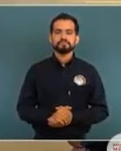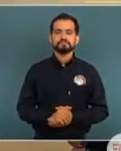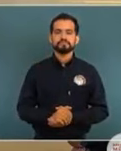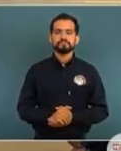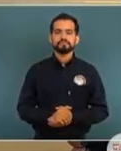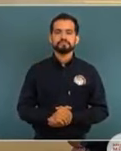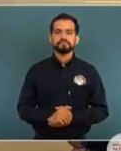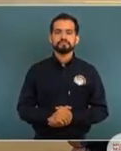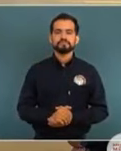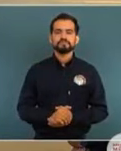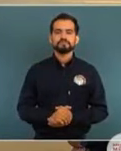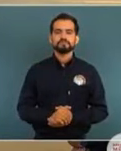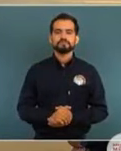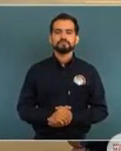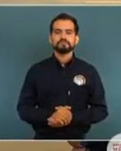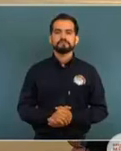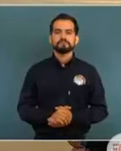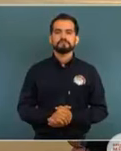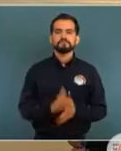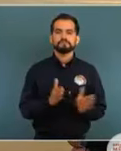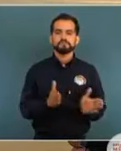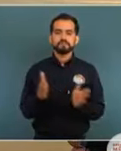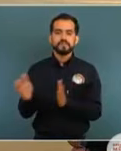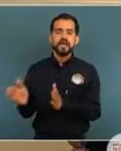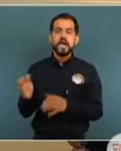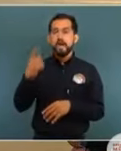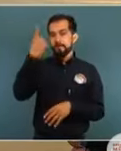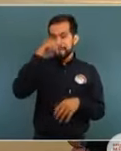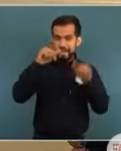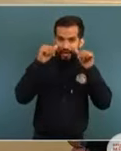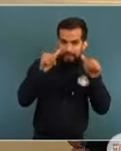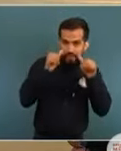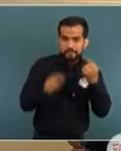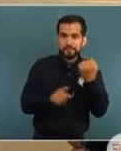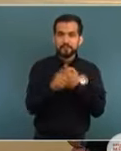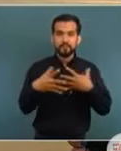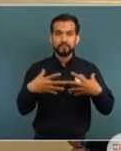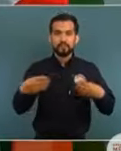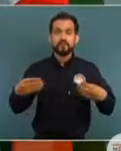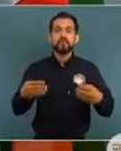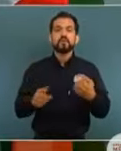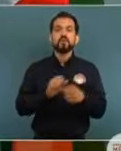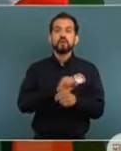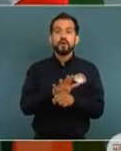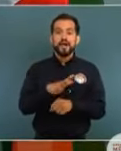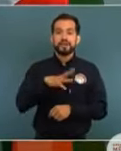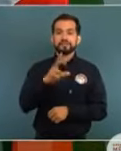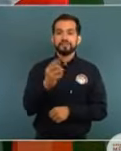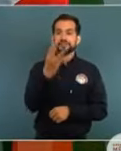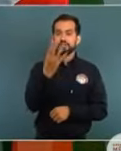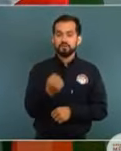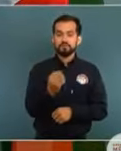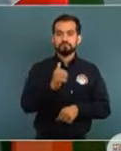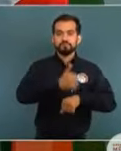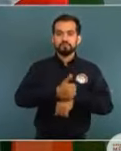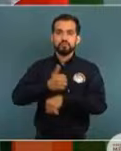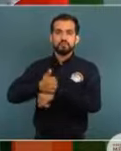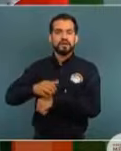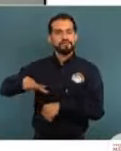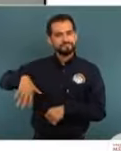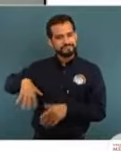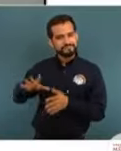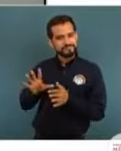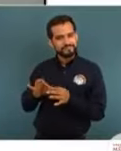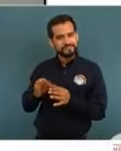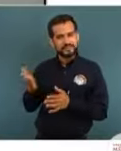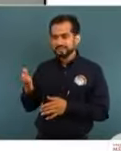En cuanto al ámbito de la atención a la emergencia sanitaria, el estado cuenta con 39 instalaciones, ya